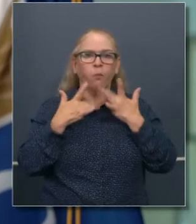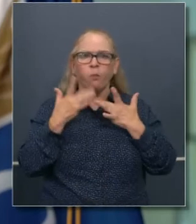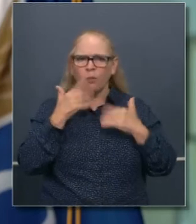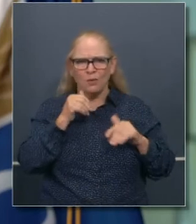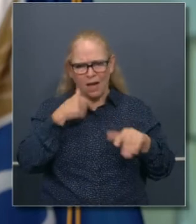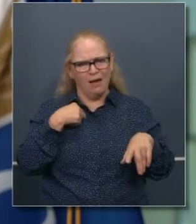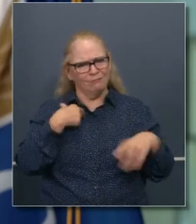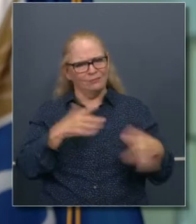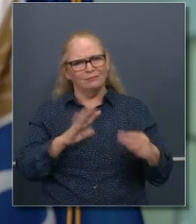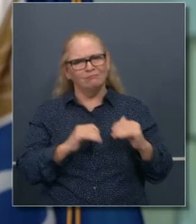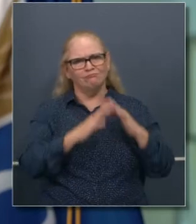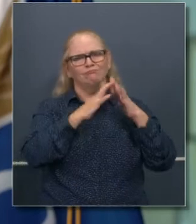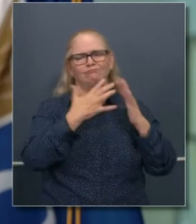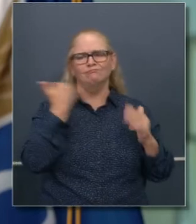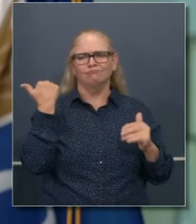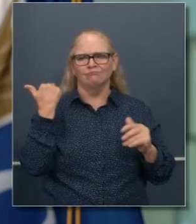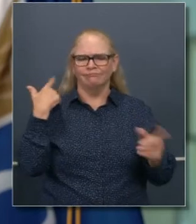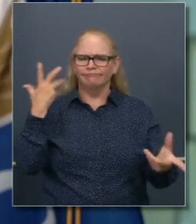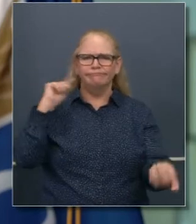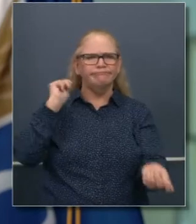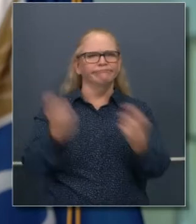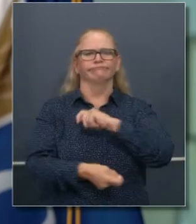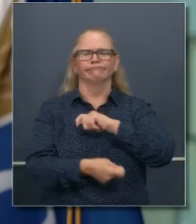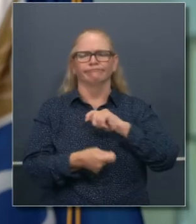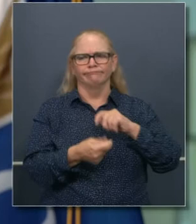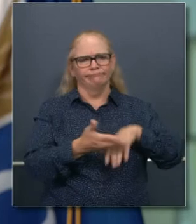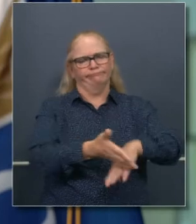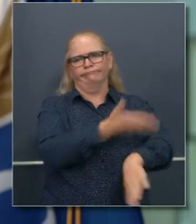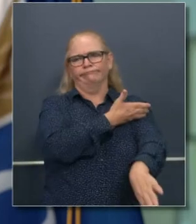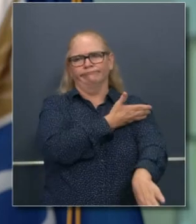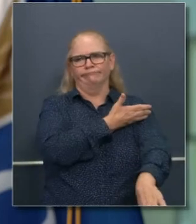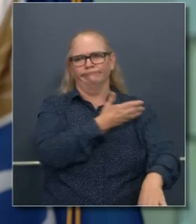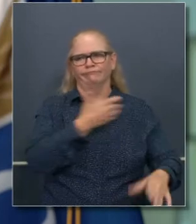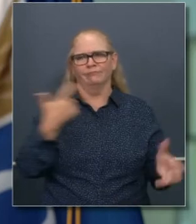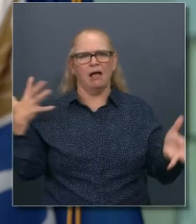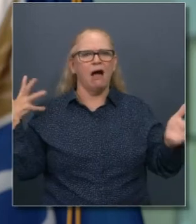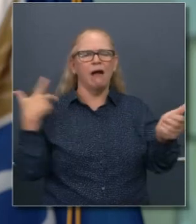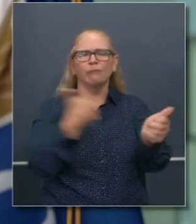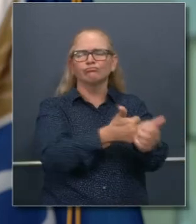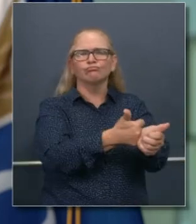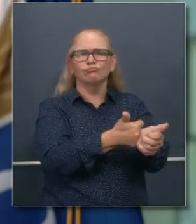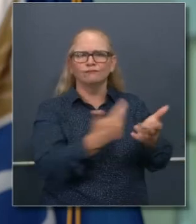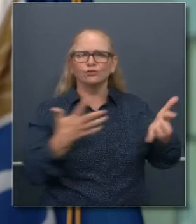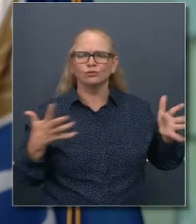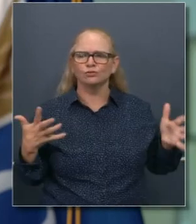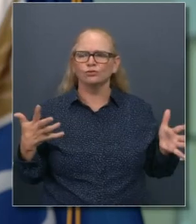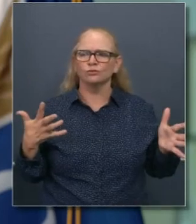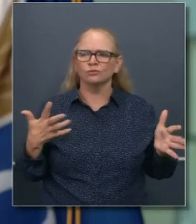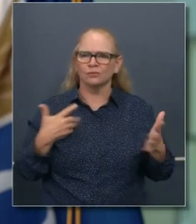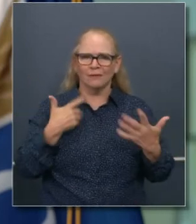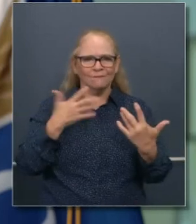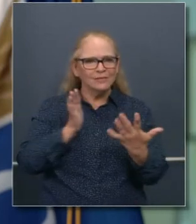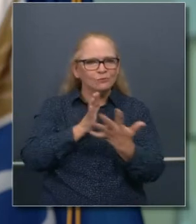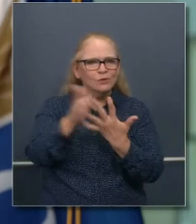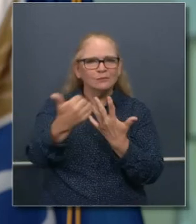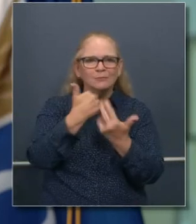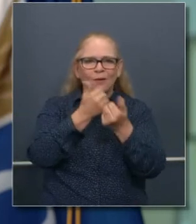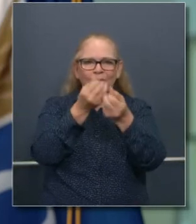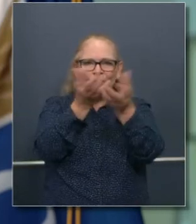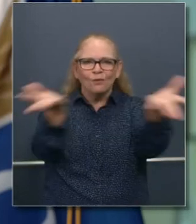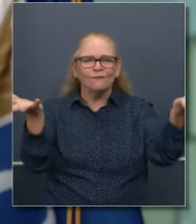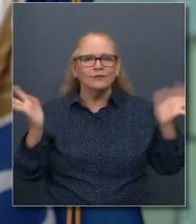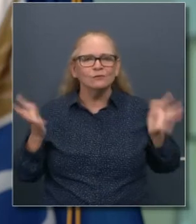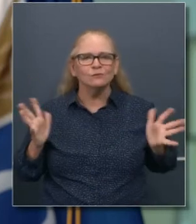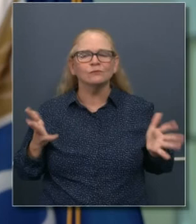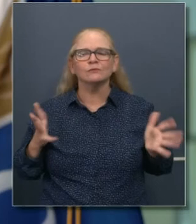solución manca para resolver los números acumulados, sino la idea es